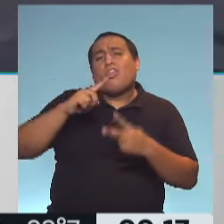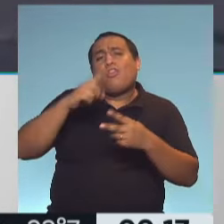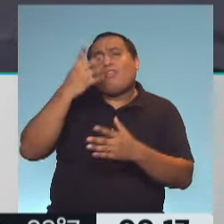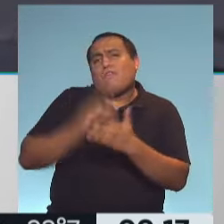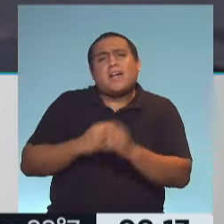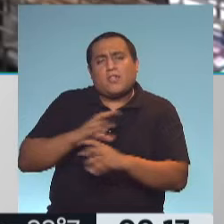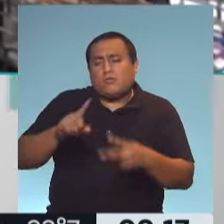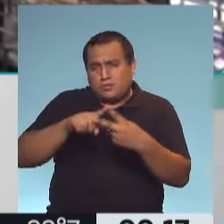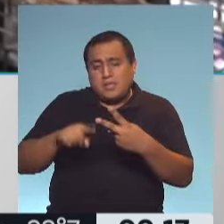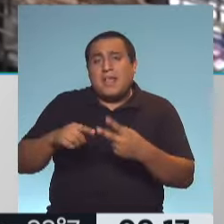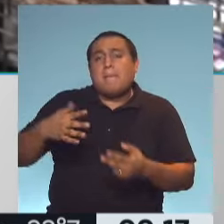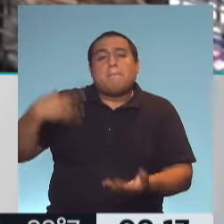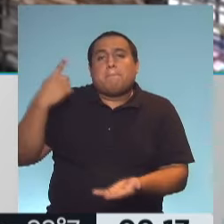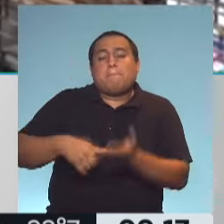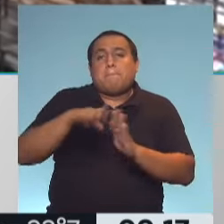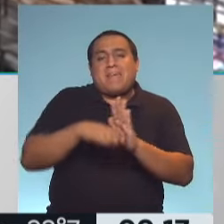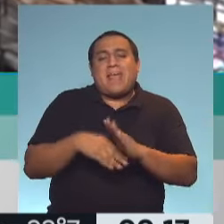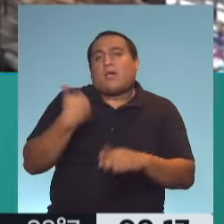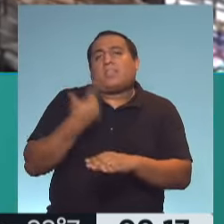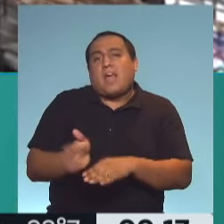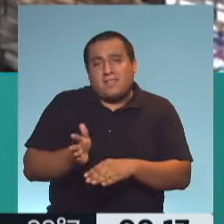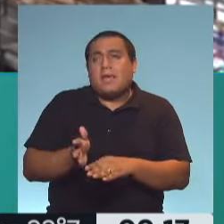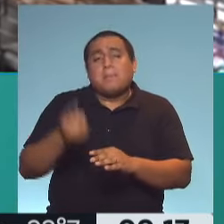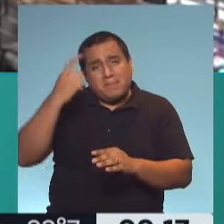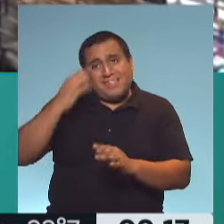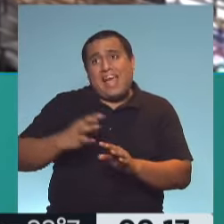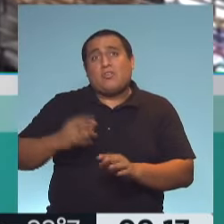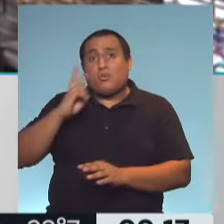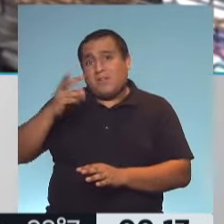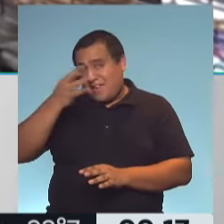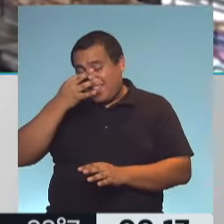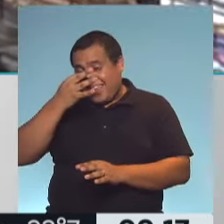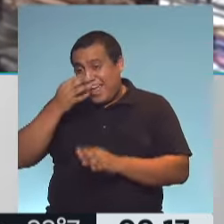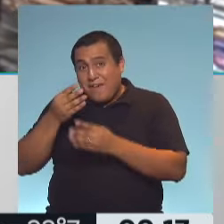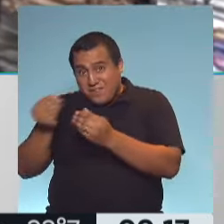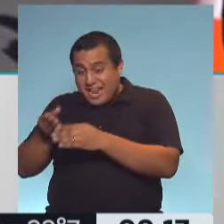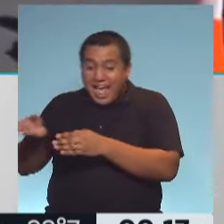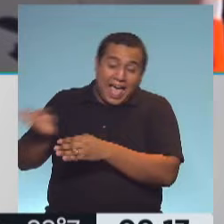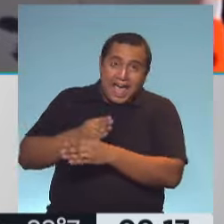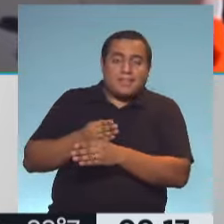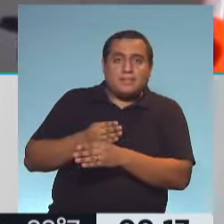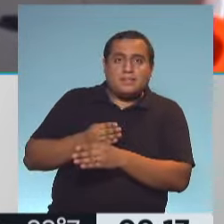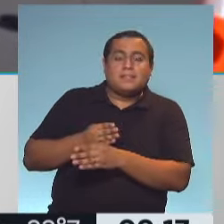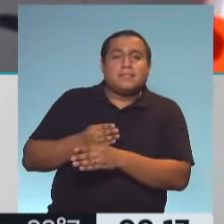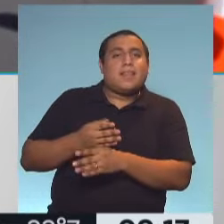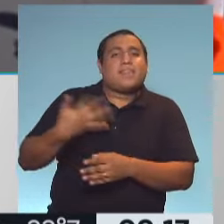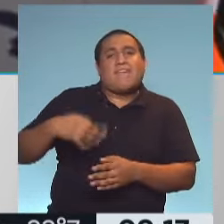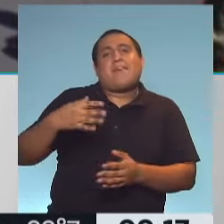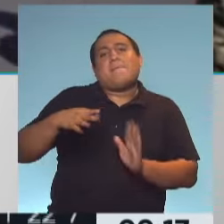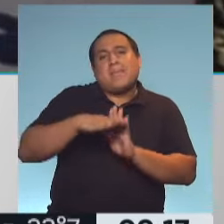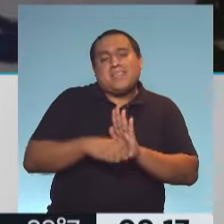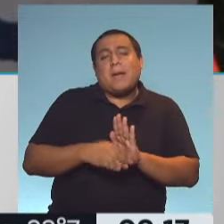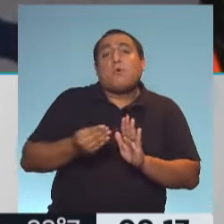medidas, porque estas medidas deberían haber estado a finales del año 2020, cuando ya veíamos un aumento en los casos que era sostenido